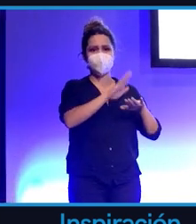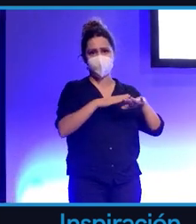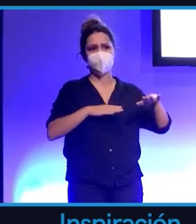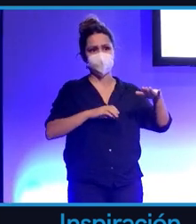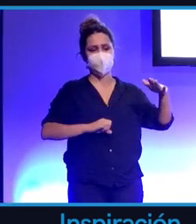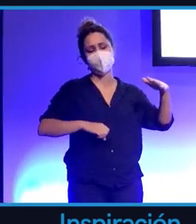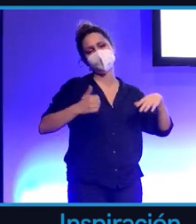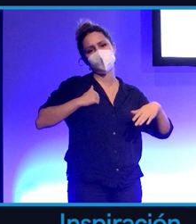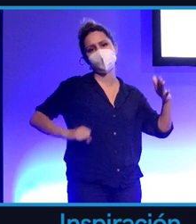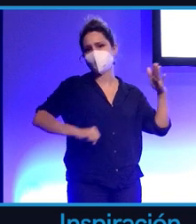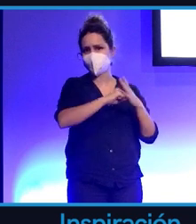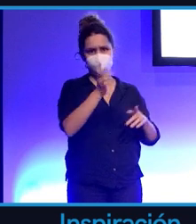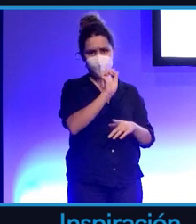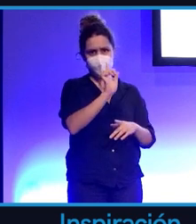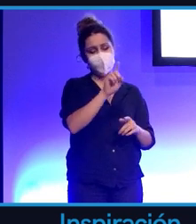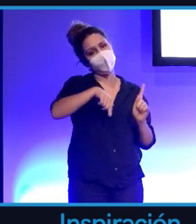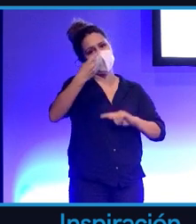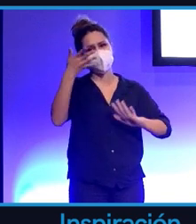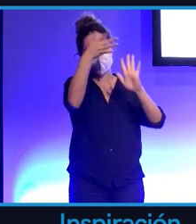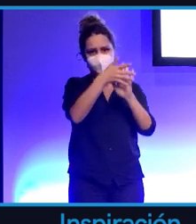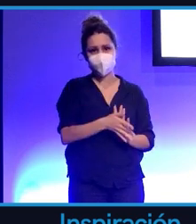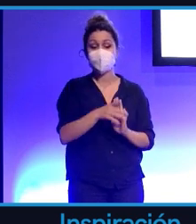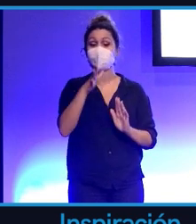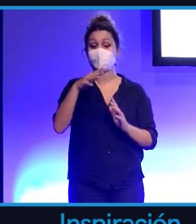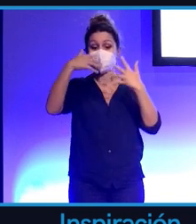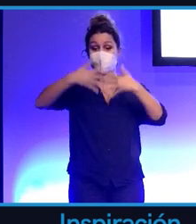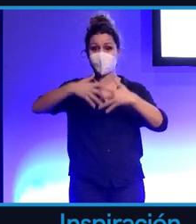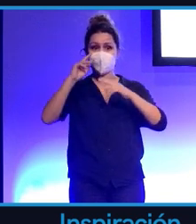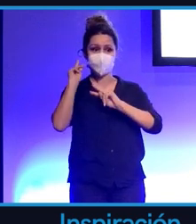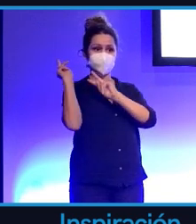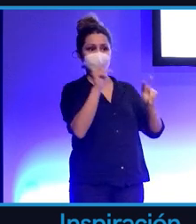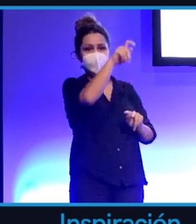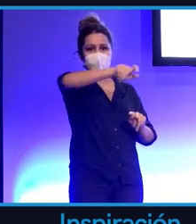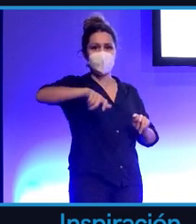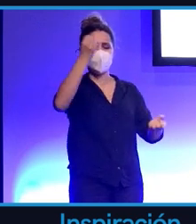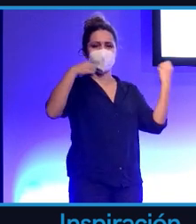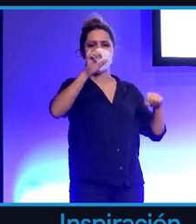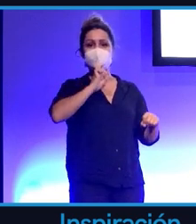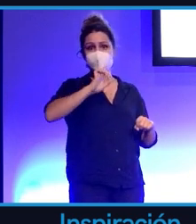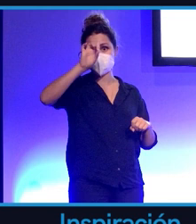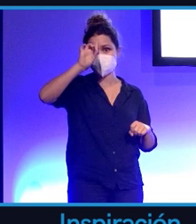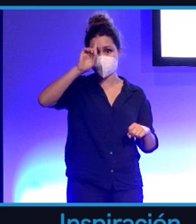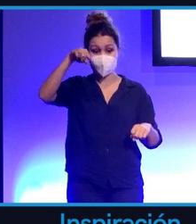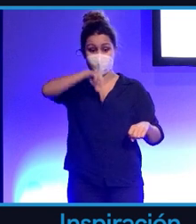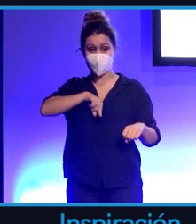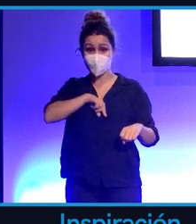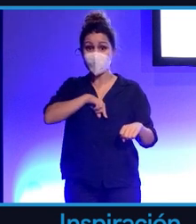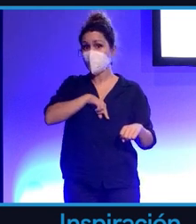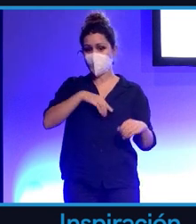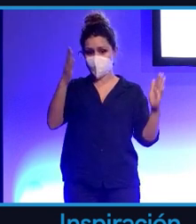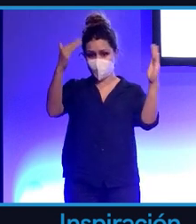comentaré. Porque estas máquinas no tienen visión del comportamiento humano. No tienen ética, no tienen moral. Solo